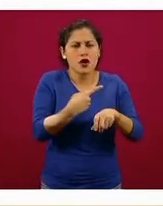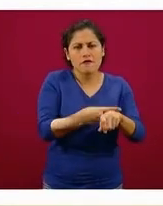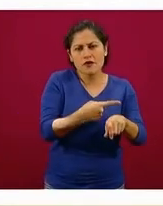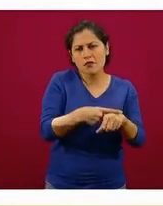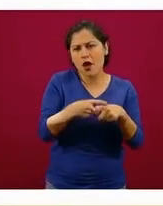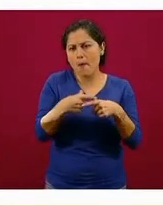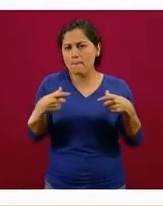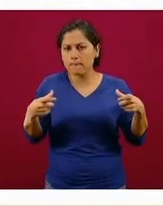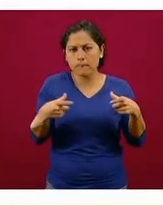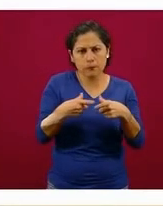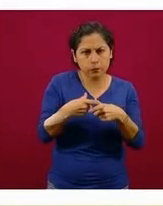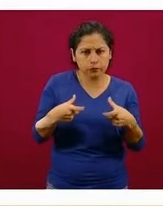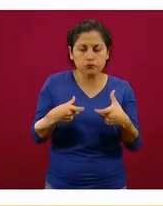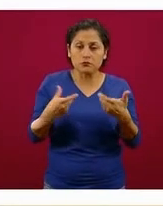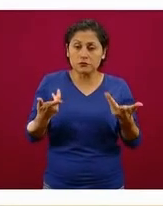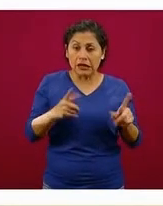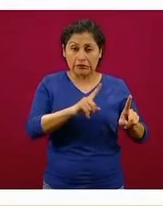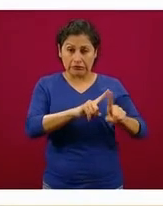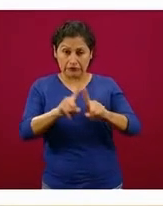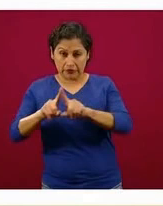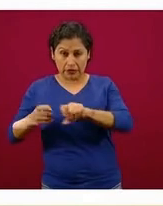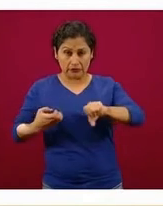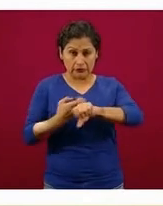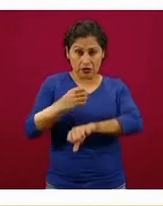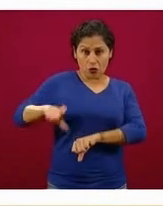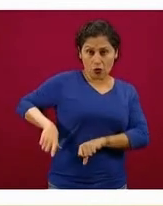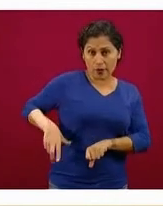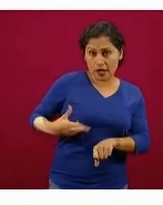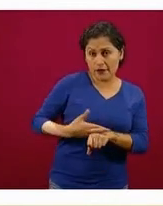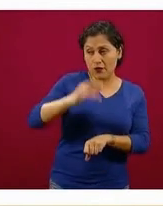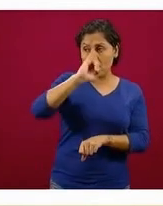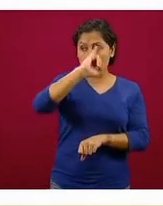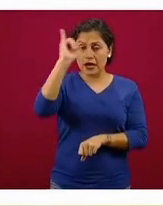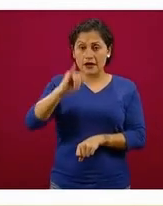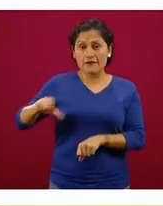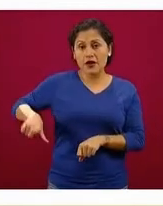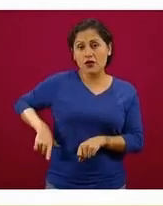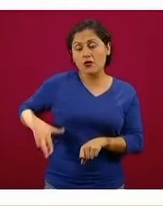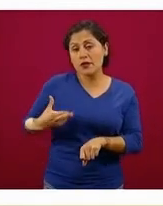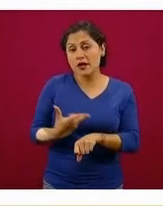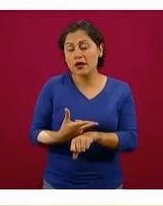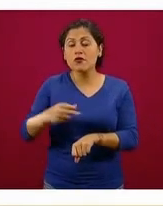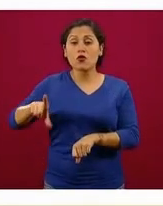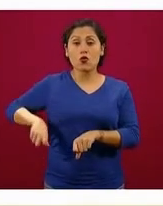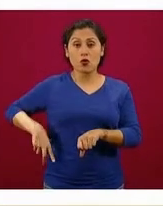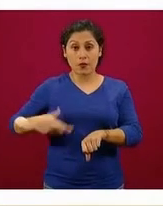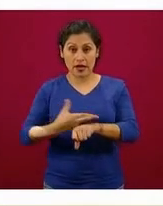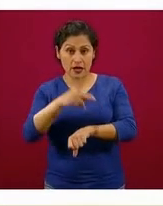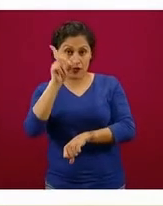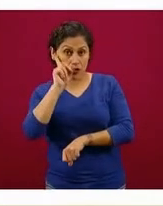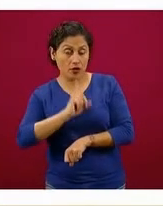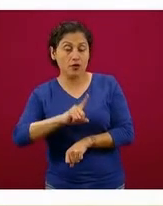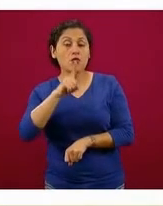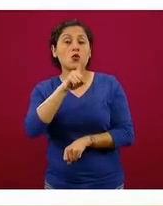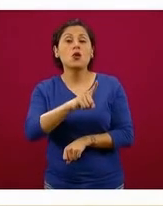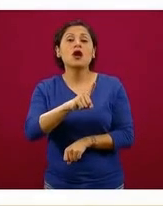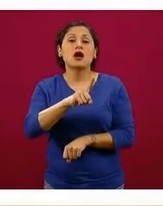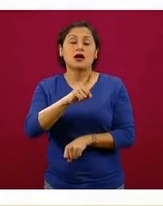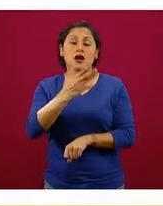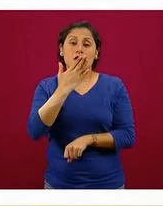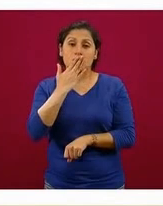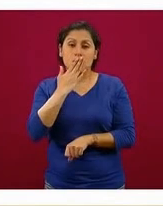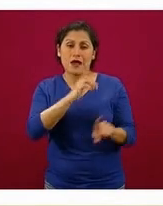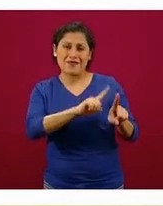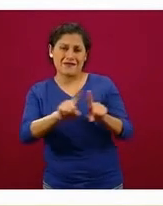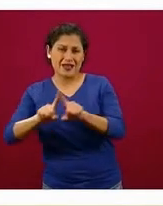los gobernadores, la jefa de gobierno y la gobernadora de Sonora en identificar los puntos intermedios de acuerdo a lo que